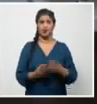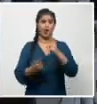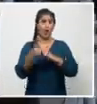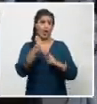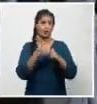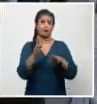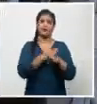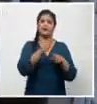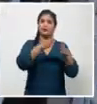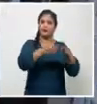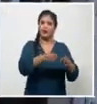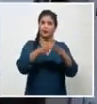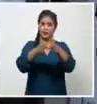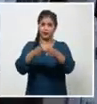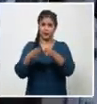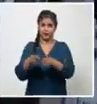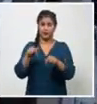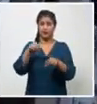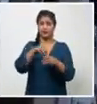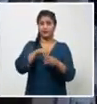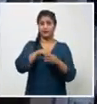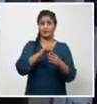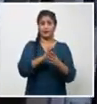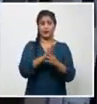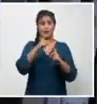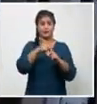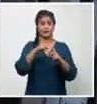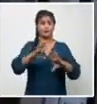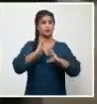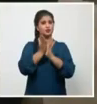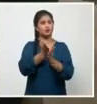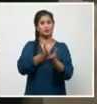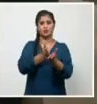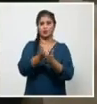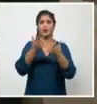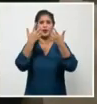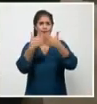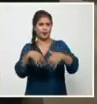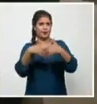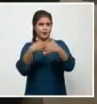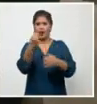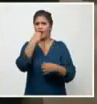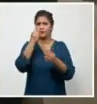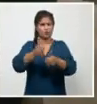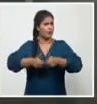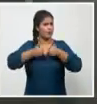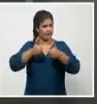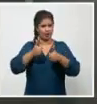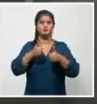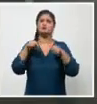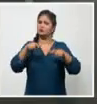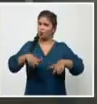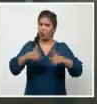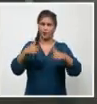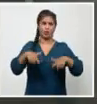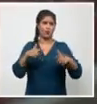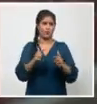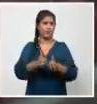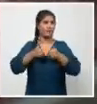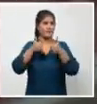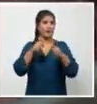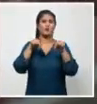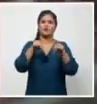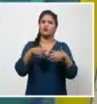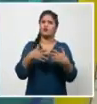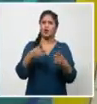positivos, en Matanzas se mantienen vitales todas las actividades de producción de alimentos y la tarea de ordenamiento, con el fin de hacer avanzar la economía del